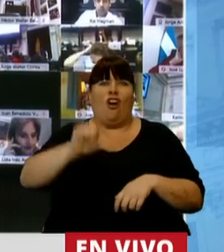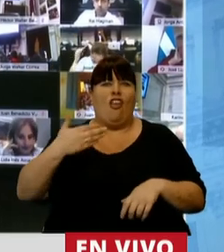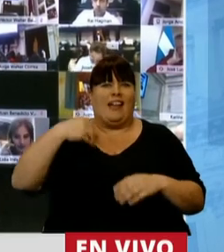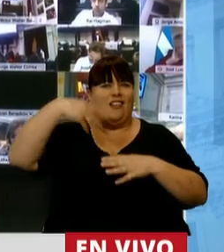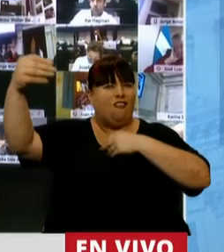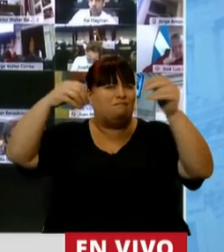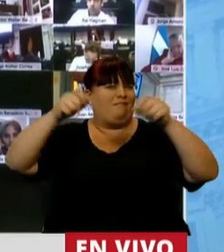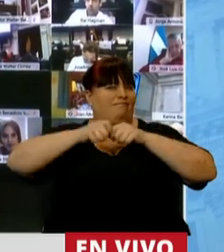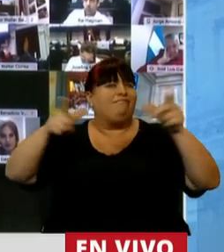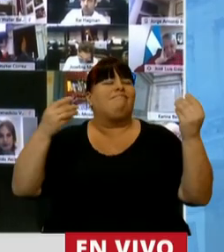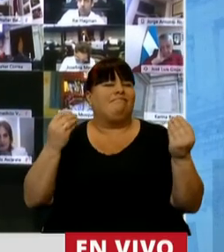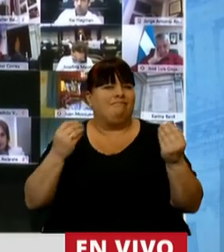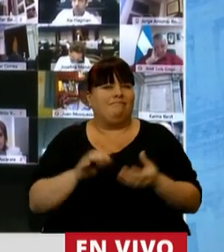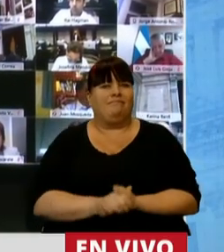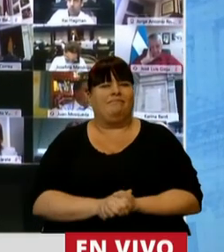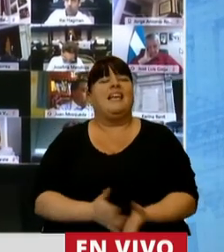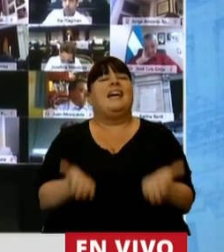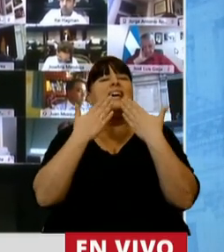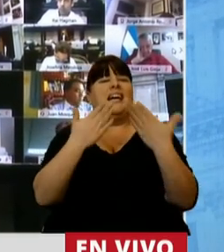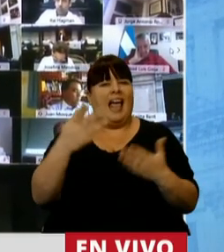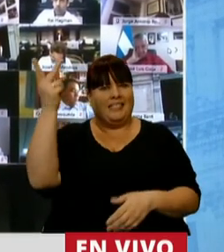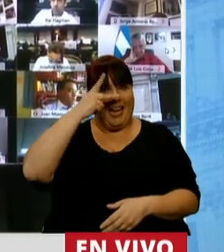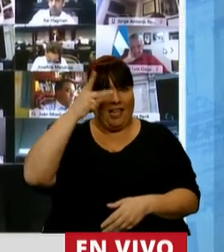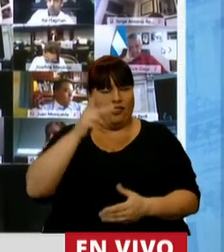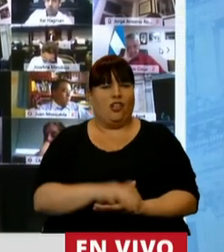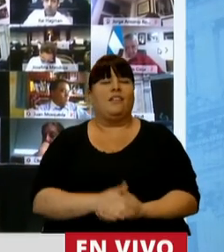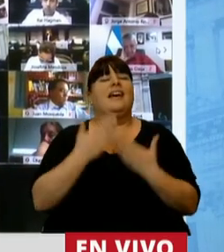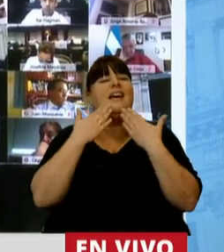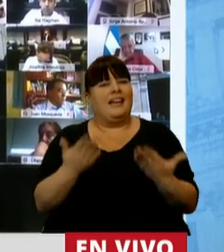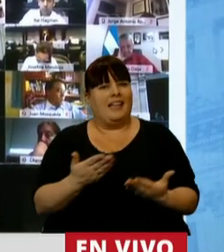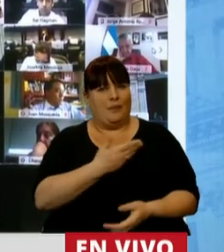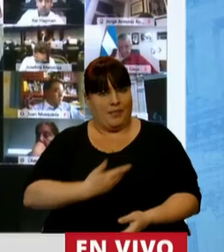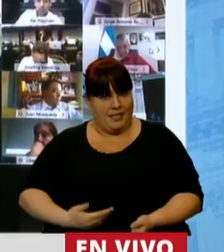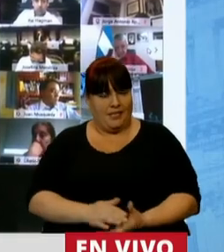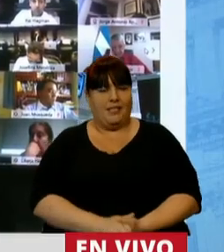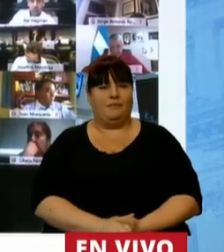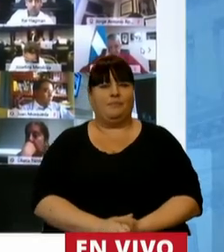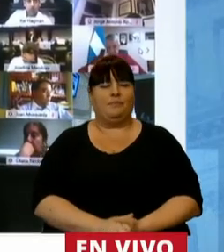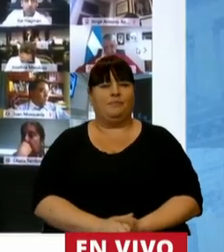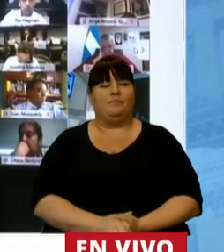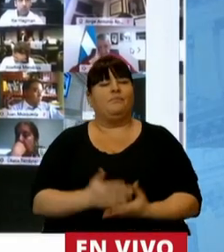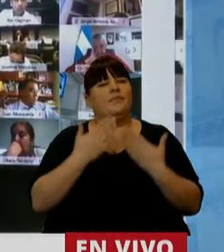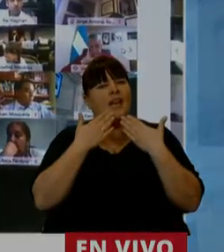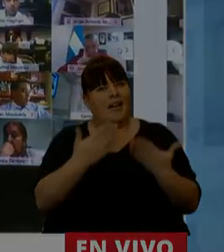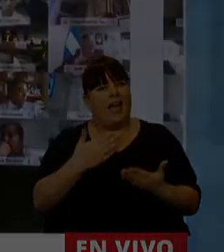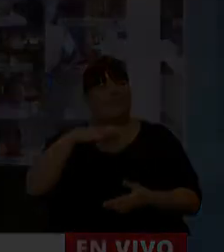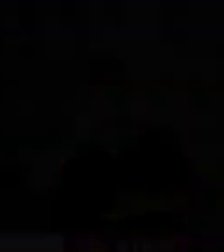lo ancho de la Argentina, es decirte gracias Néstor. Gracias Presidente. Gracias Paola. Gracias.